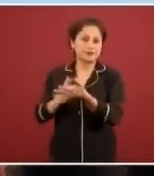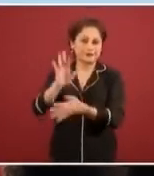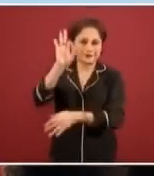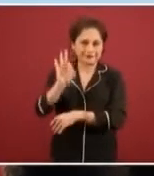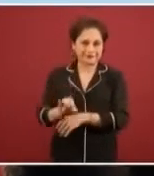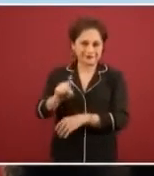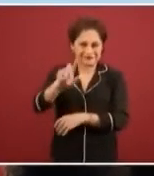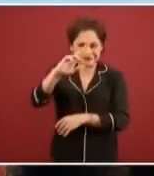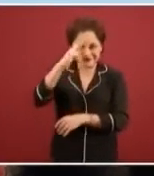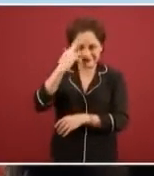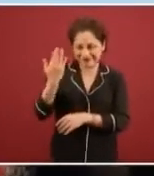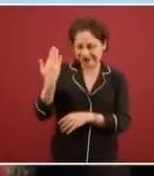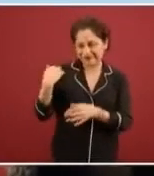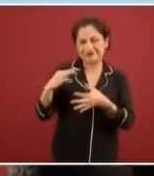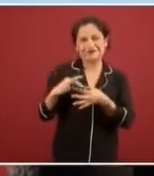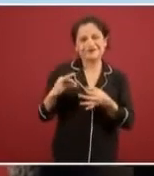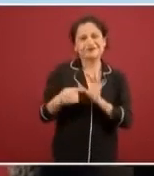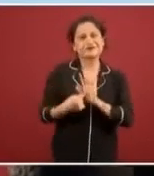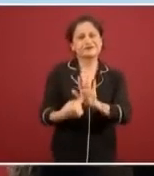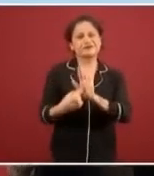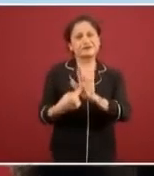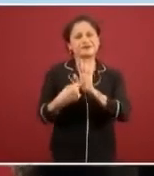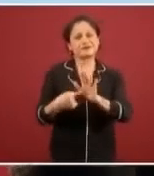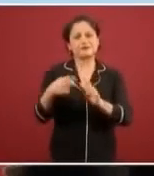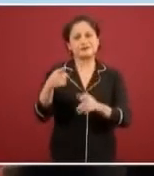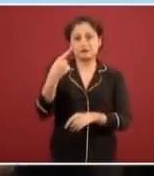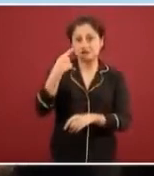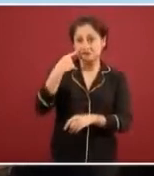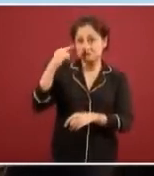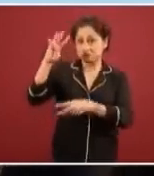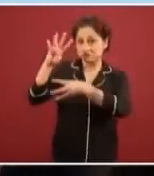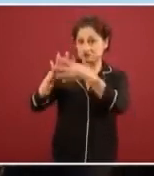estado presentando? Y que va subiendo, además, vean ustedes.